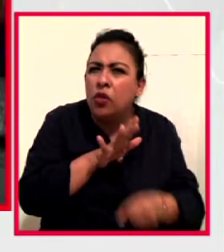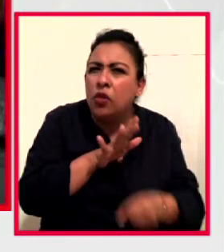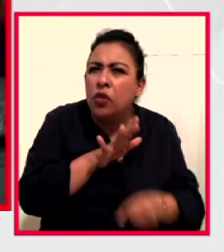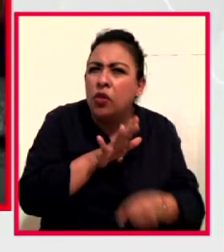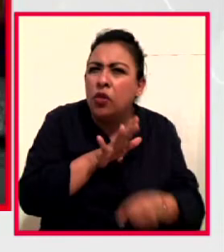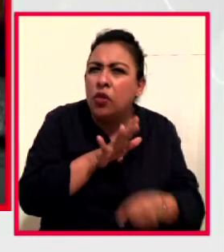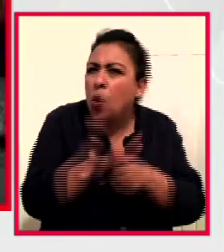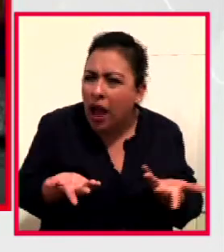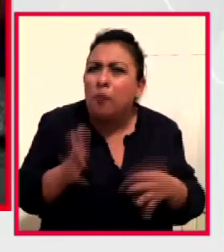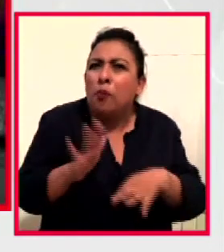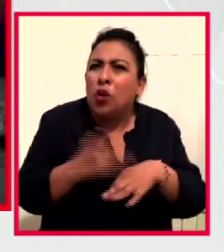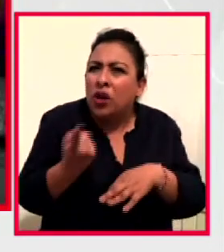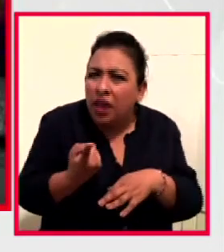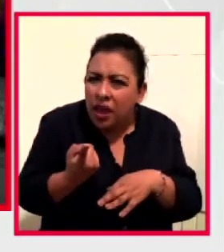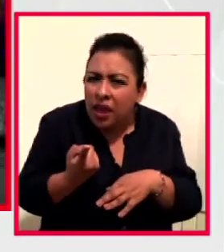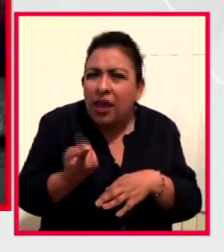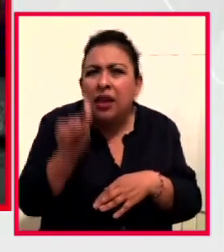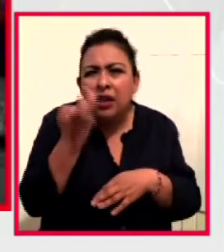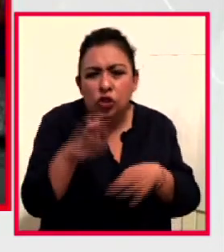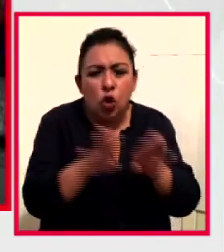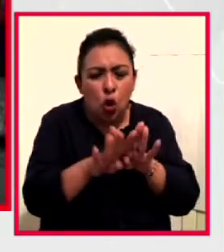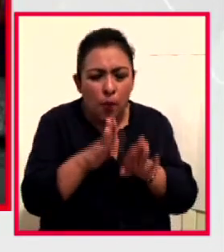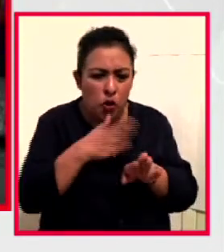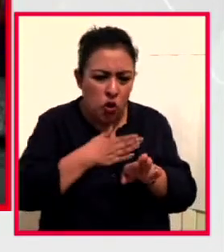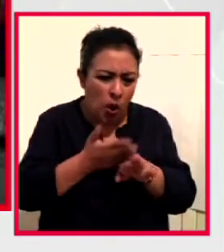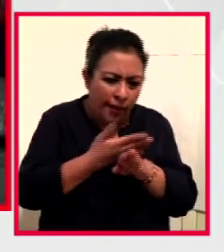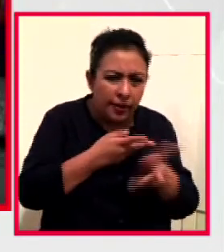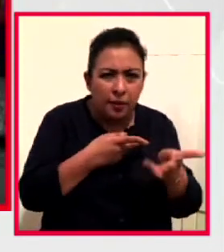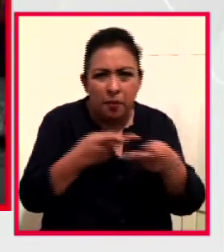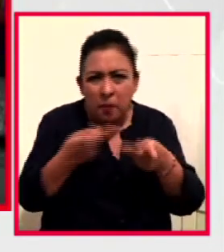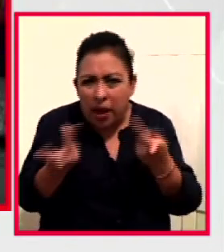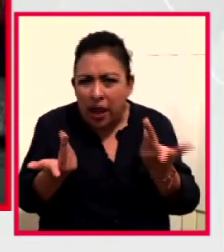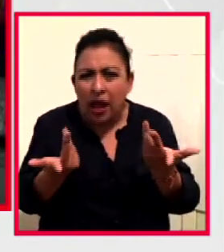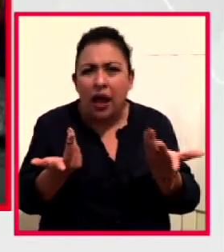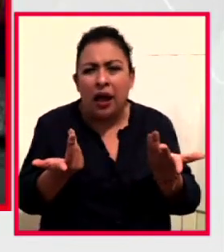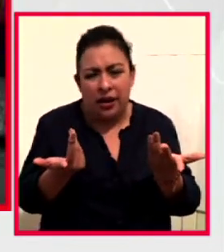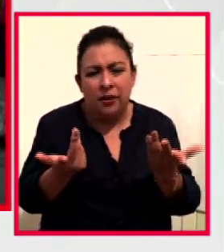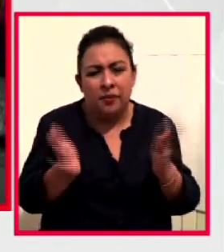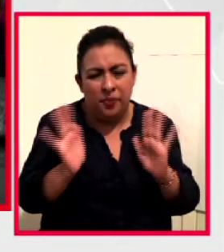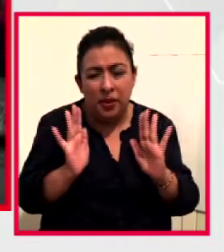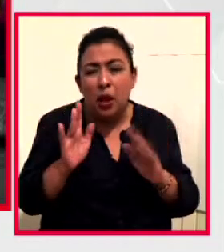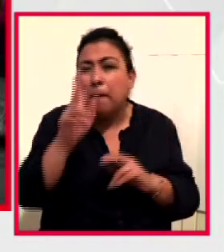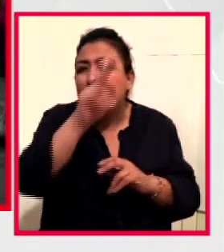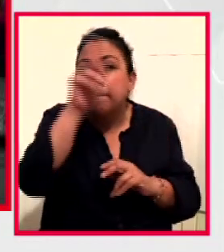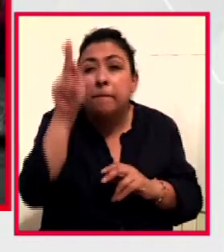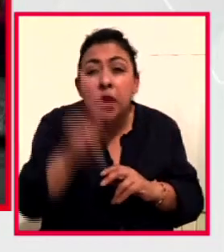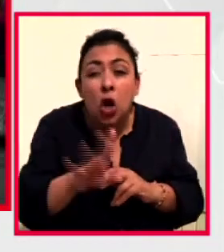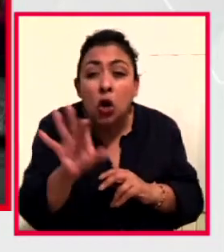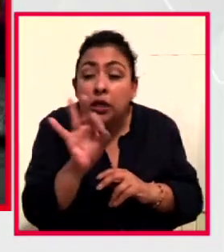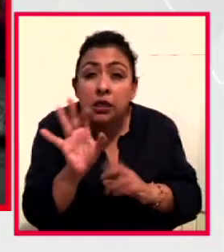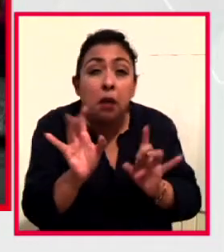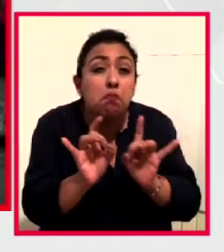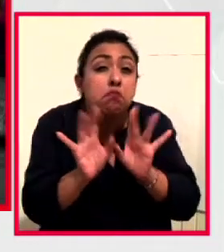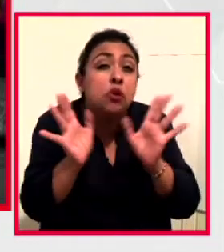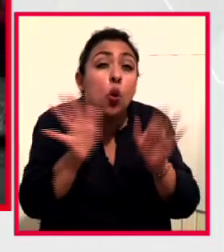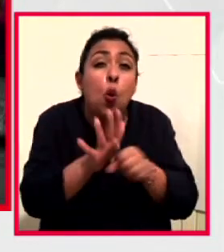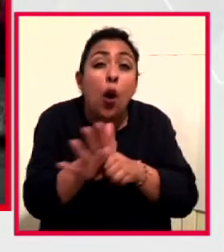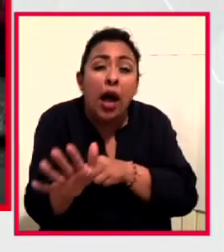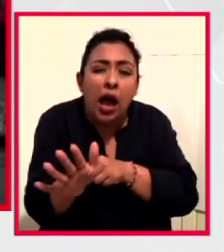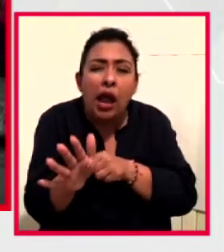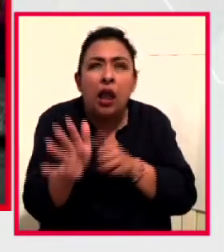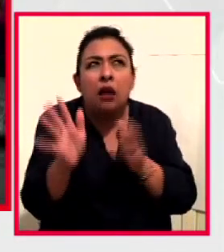hacer? ¿Cómo me puedo preparar? ¿Y qué es lo peor que me puede pasar? Y entonces,